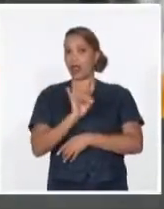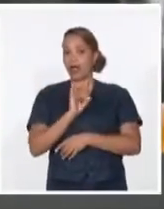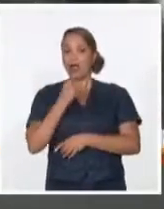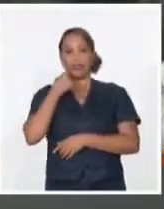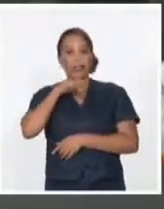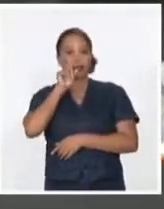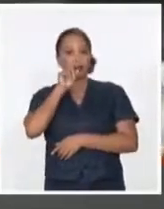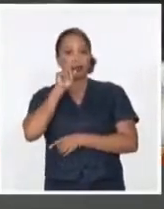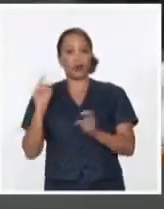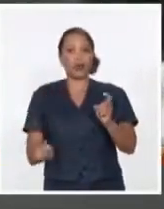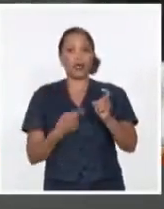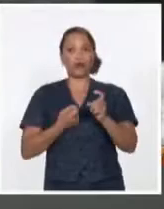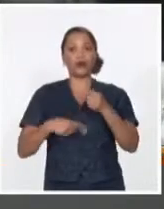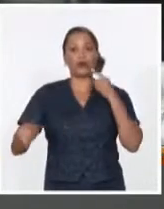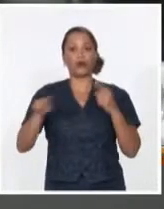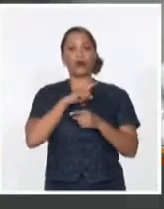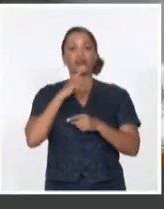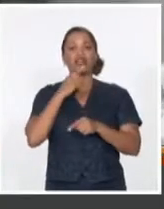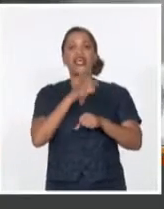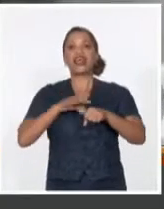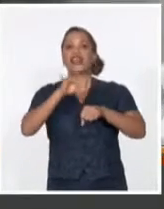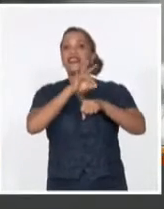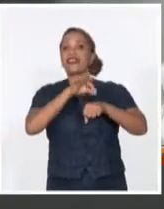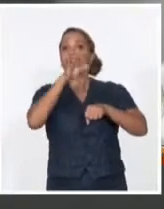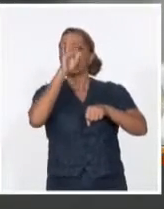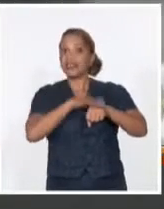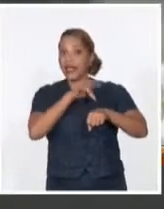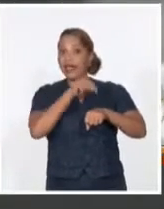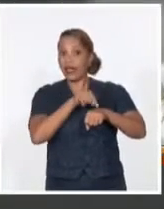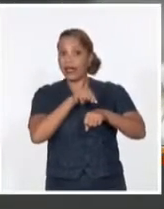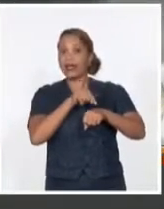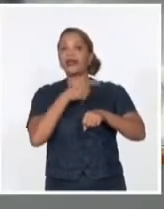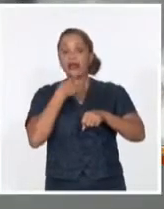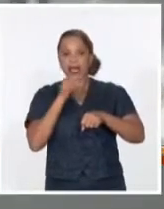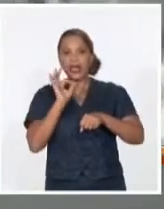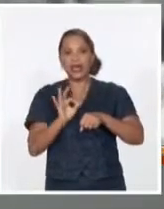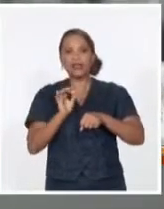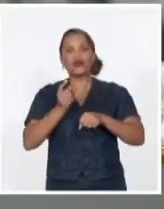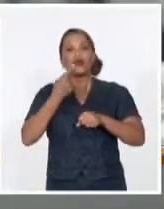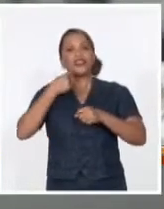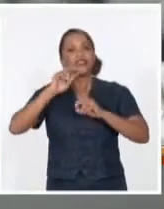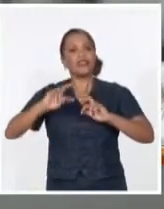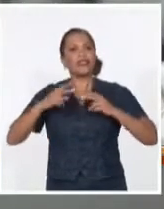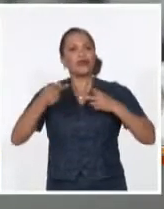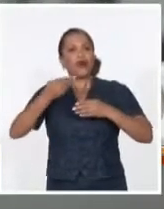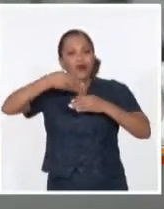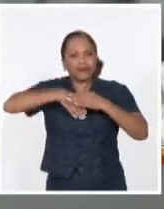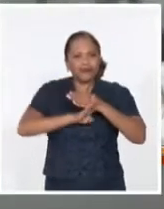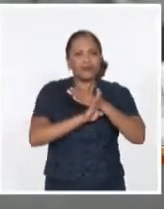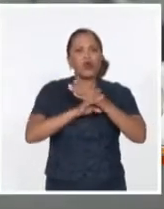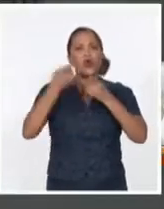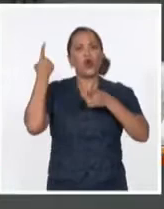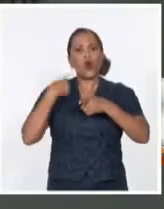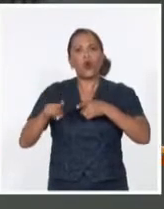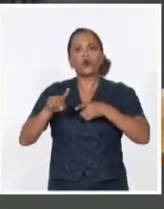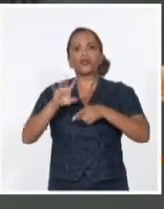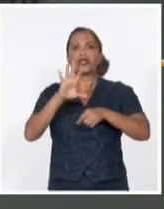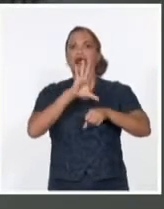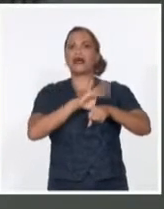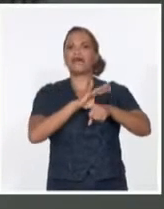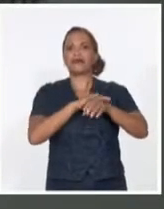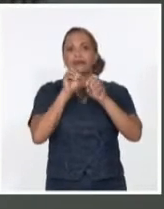contra la peligrosa epidemia del dengue, se introdujo de forma extraña e inexplicable otra epidemia,